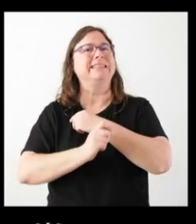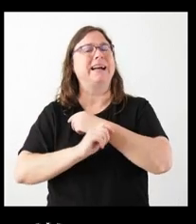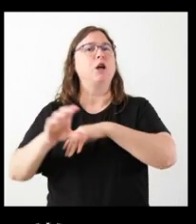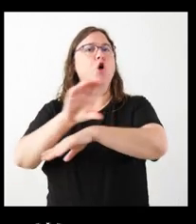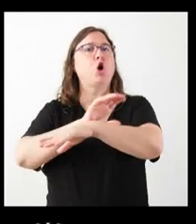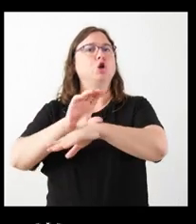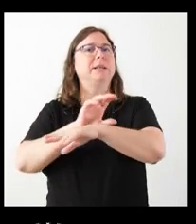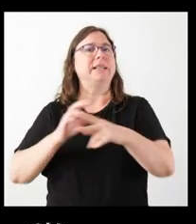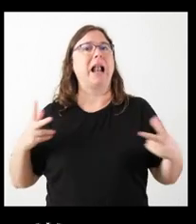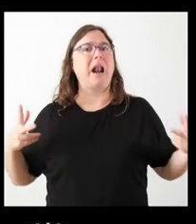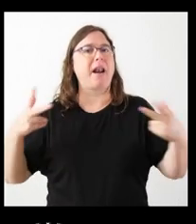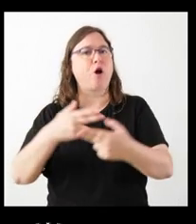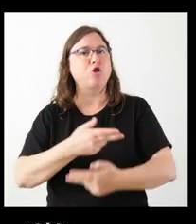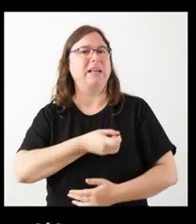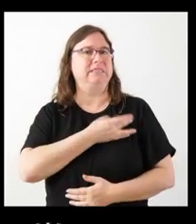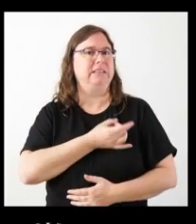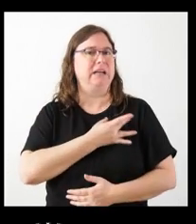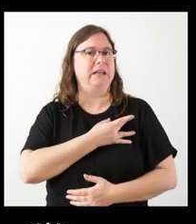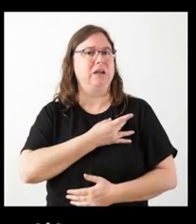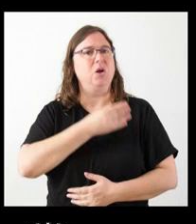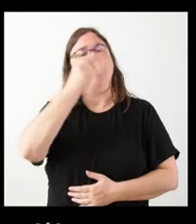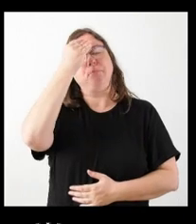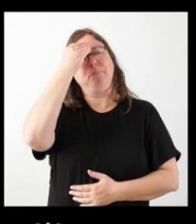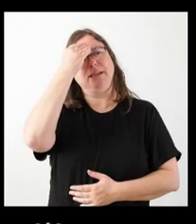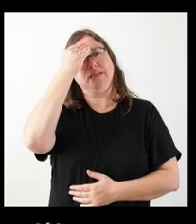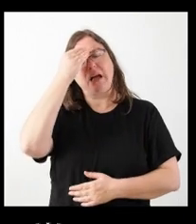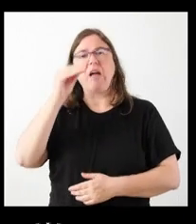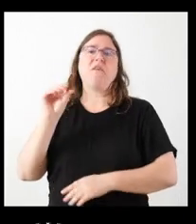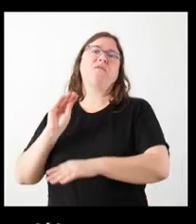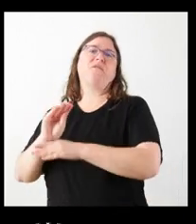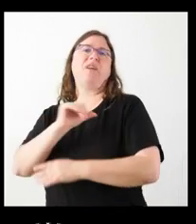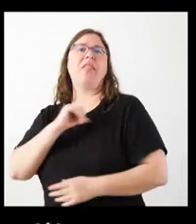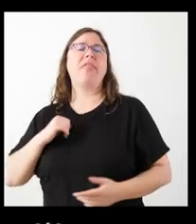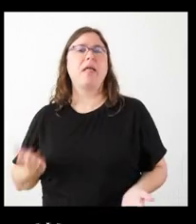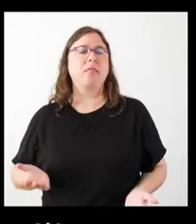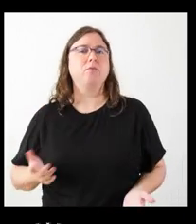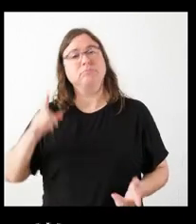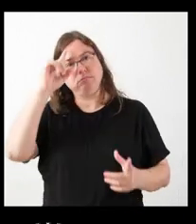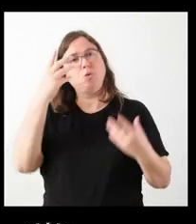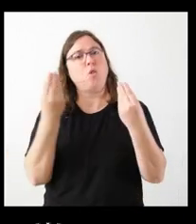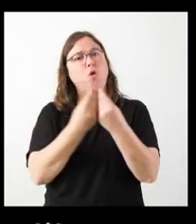de recortar a los sindicatos, que los considera otras financiados. No sé cómo encajan ambas ideas a la vez.